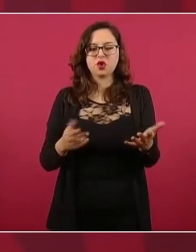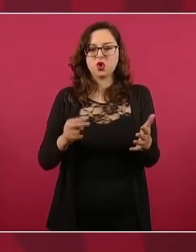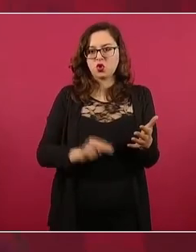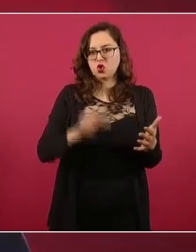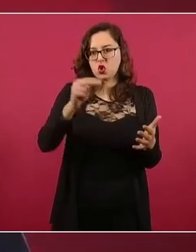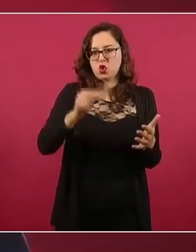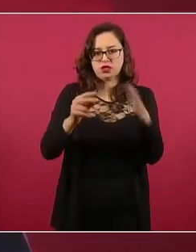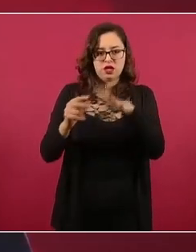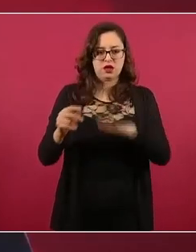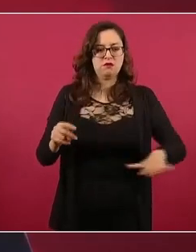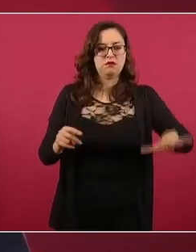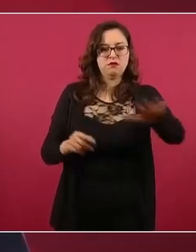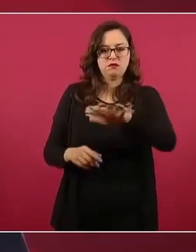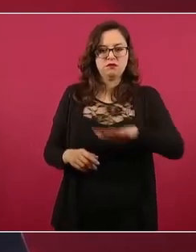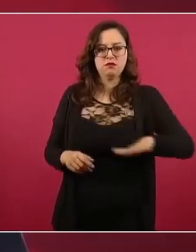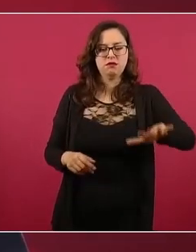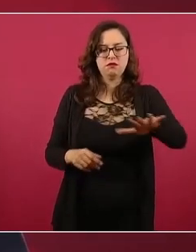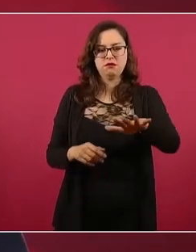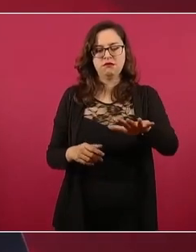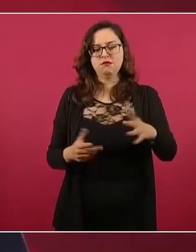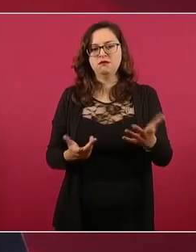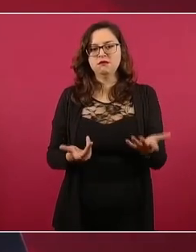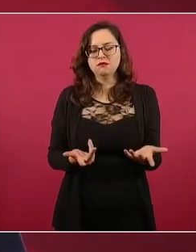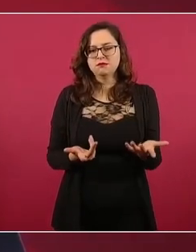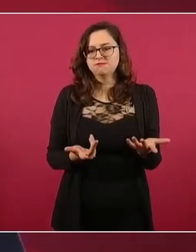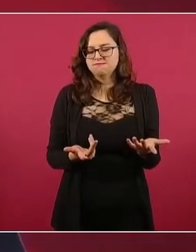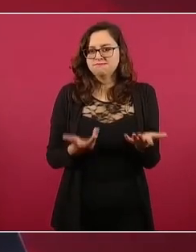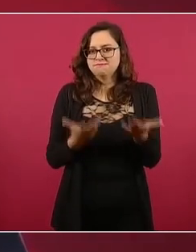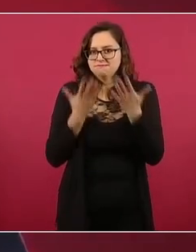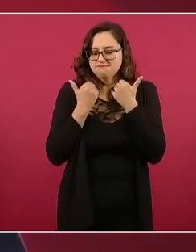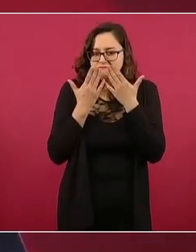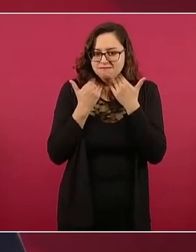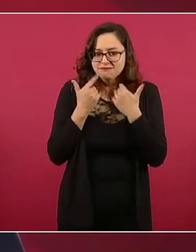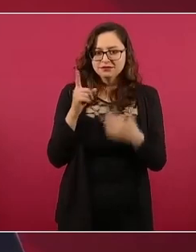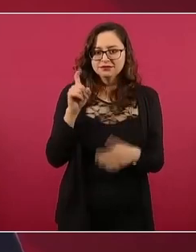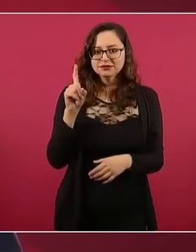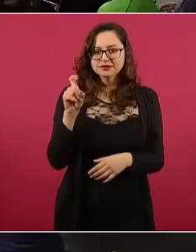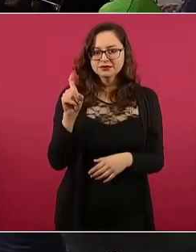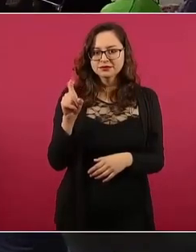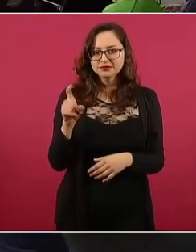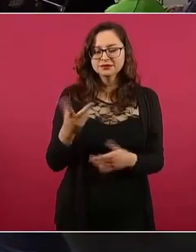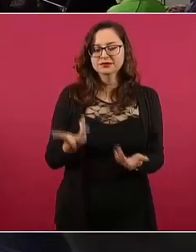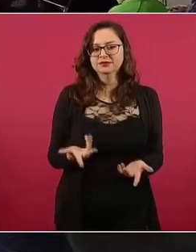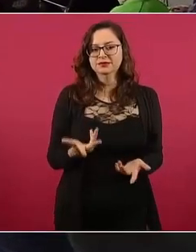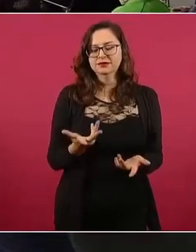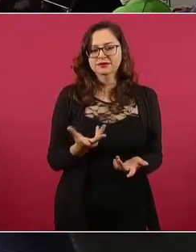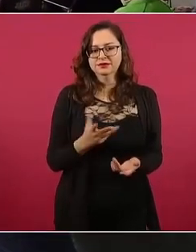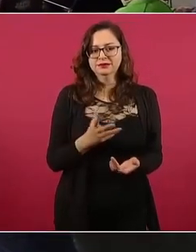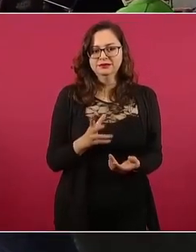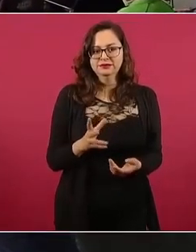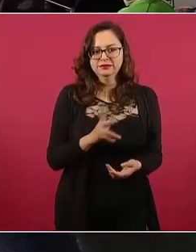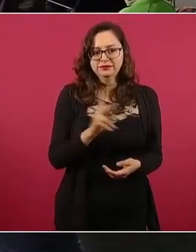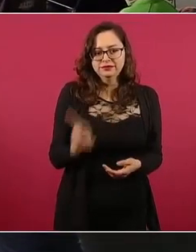metropolitana de Monterrey, en las colonias